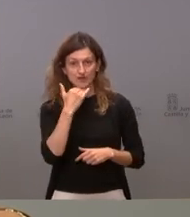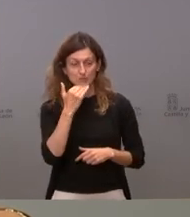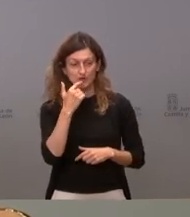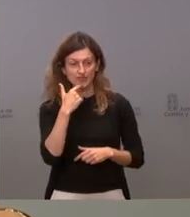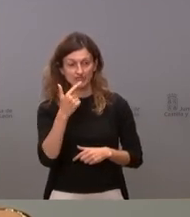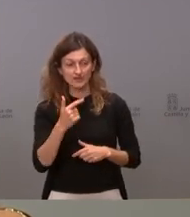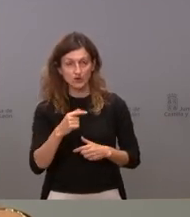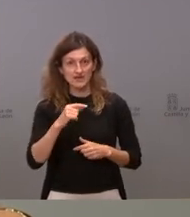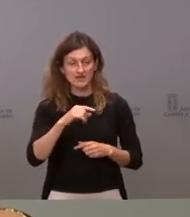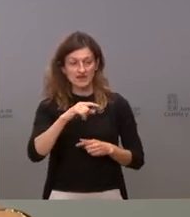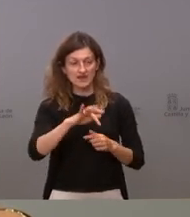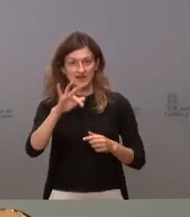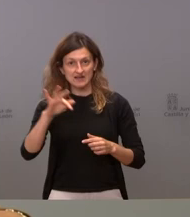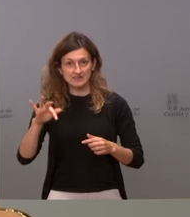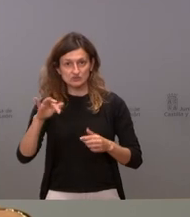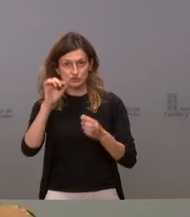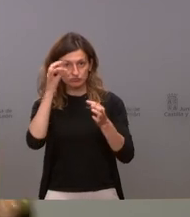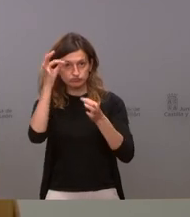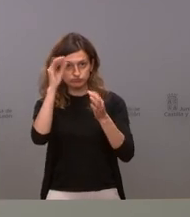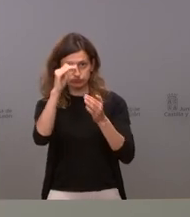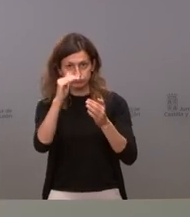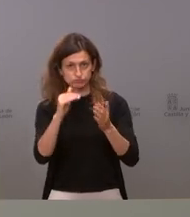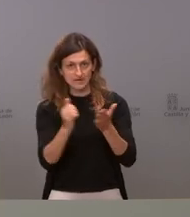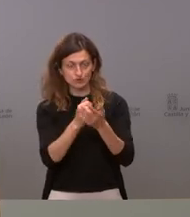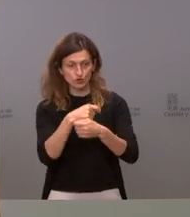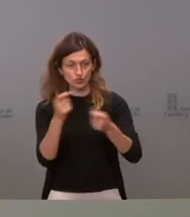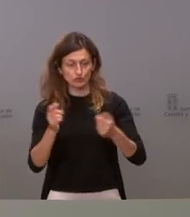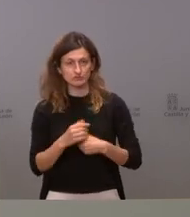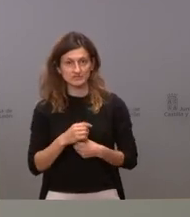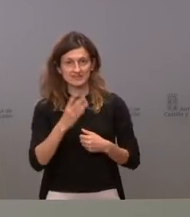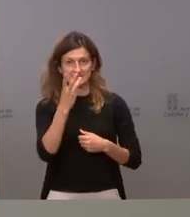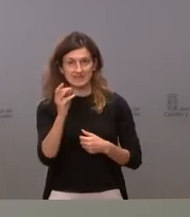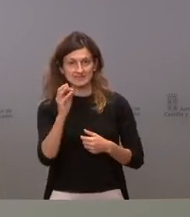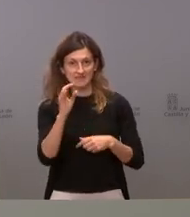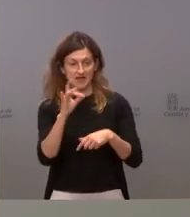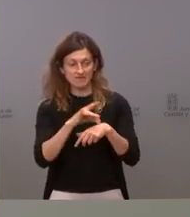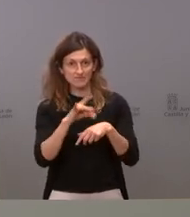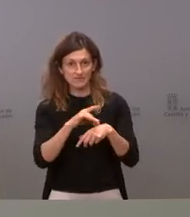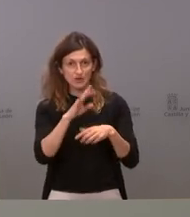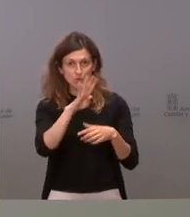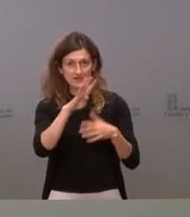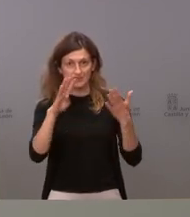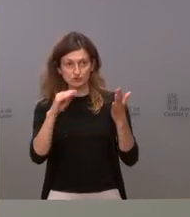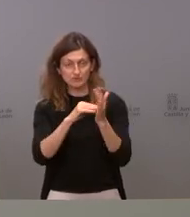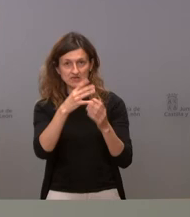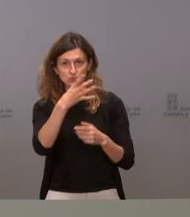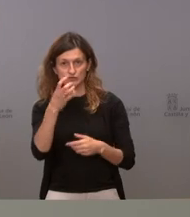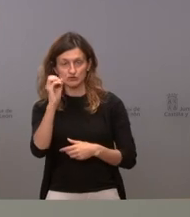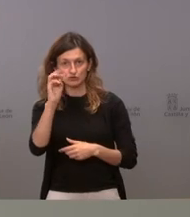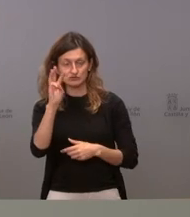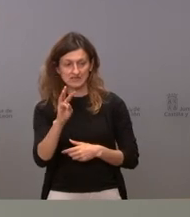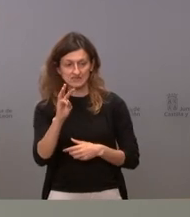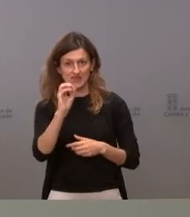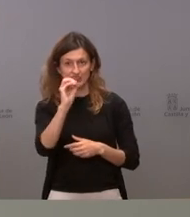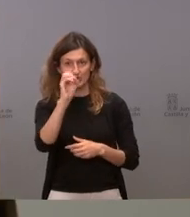Zamora pero vais a tener desgosados lo pasamos a todos Zamora 30 casos de 48.403 es decir